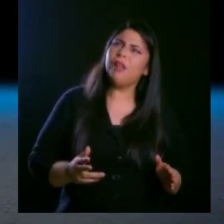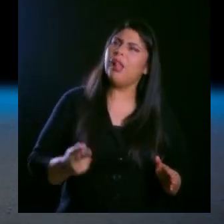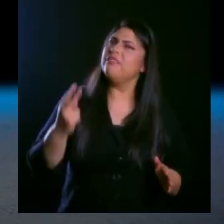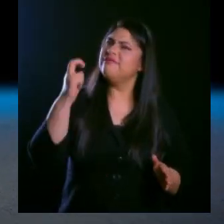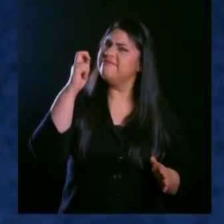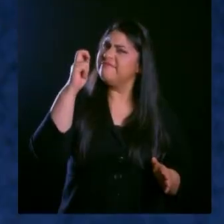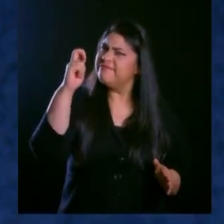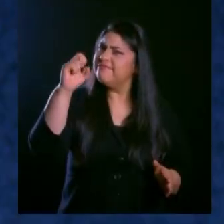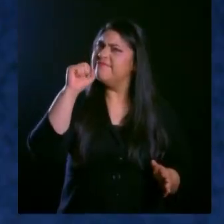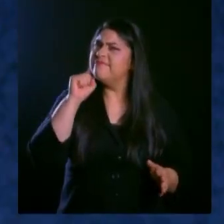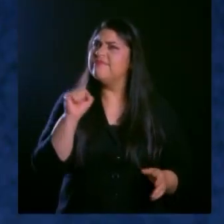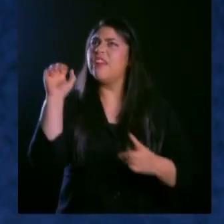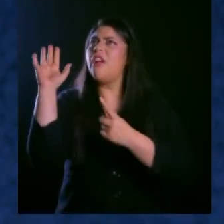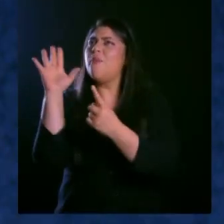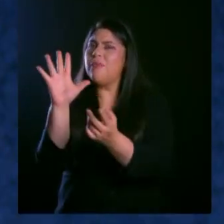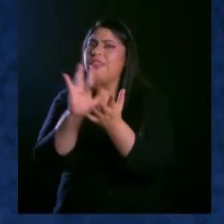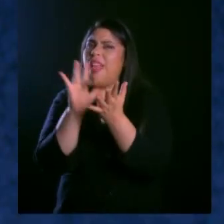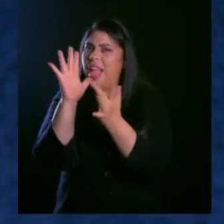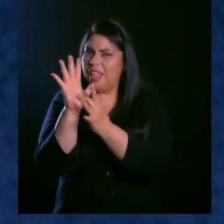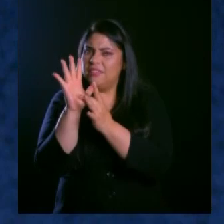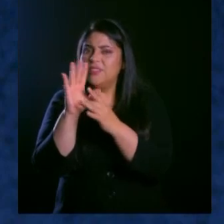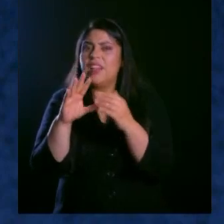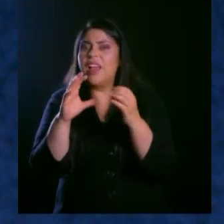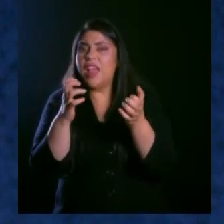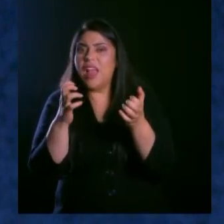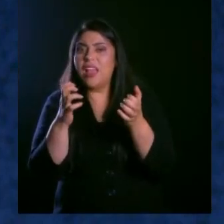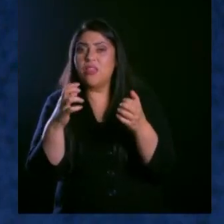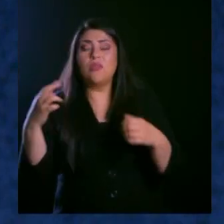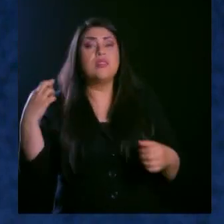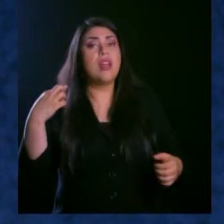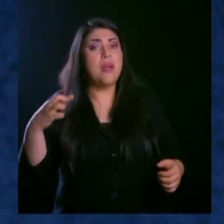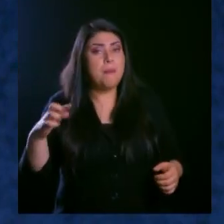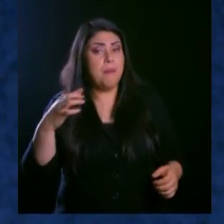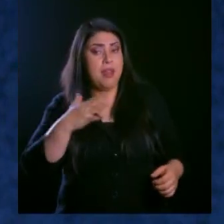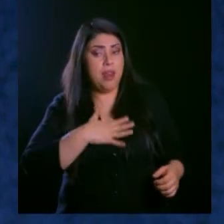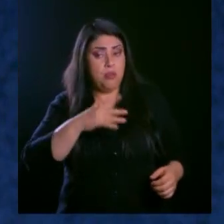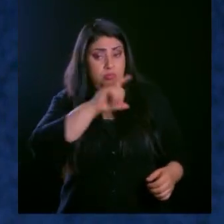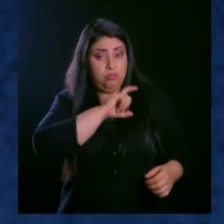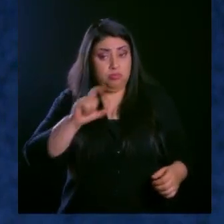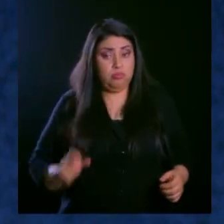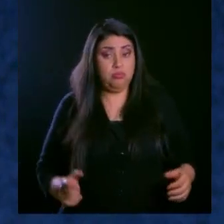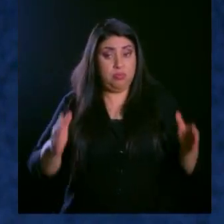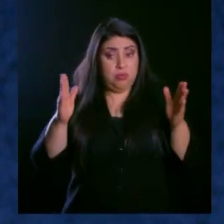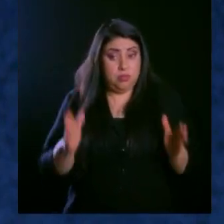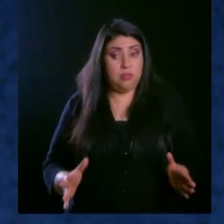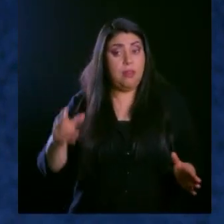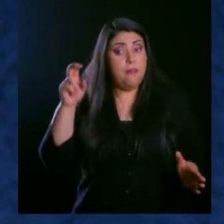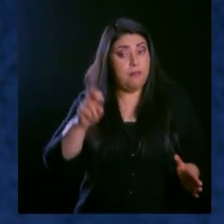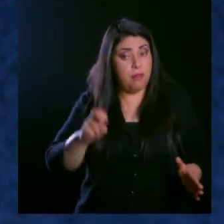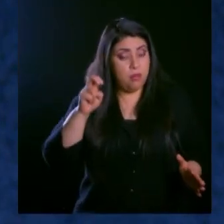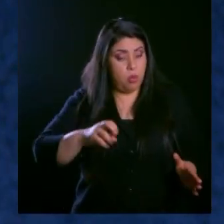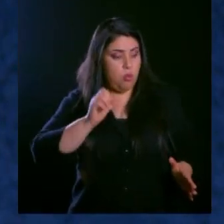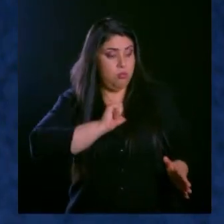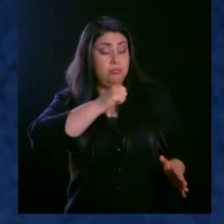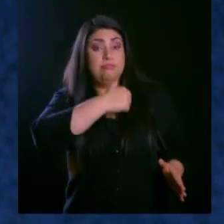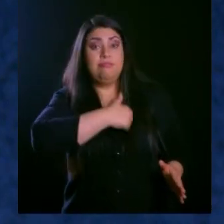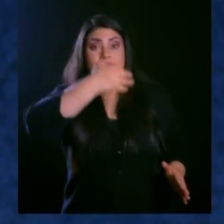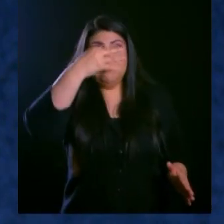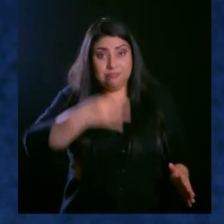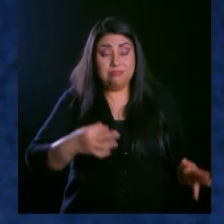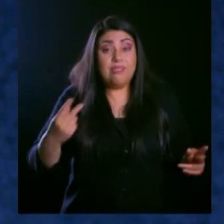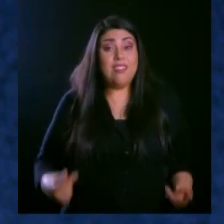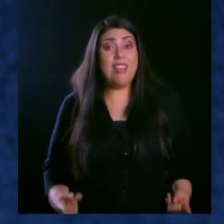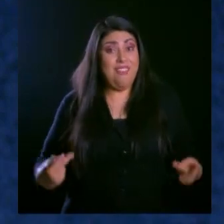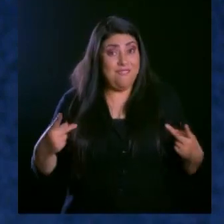una persona que es discípula de Jesús, entonces para ser cristiano yo tengo que tener un comportamiento, una vida,